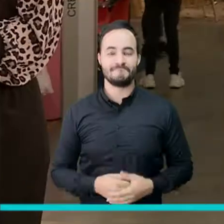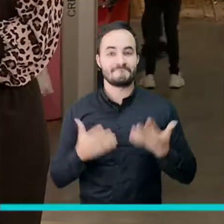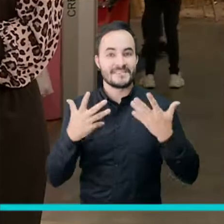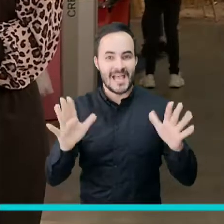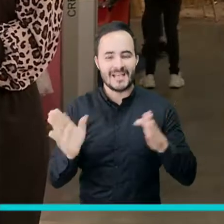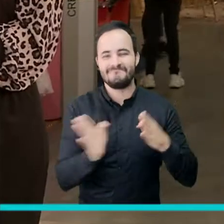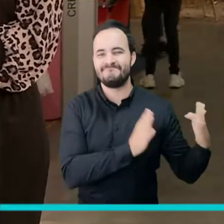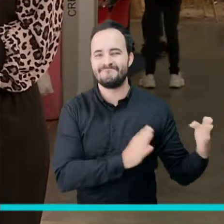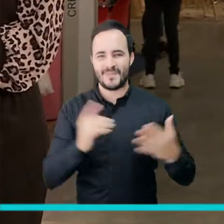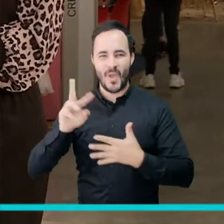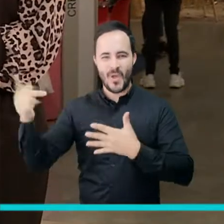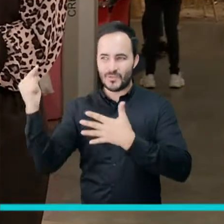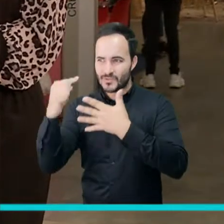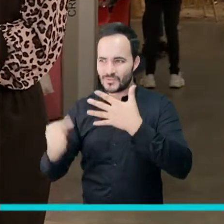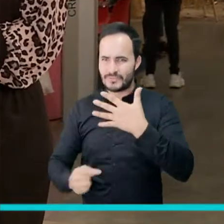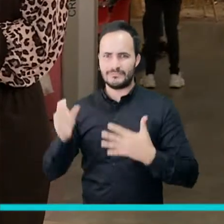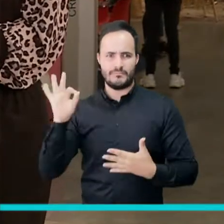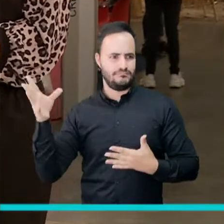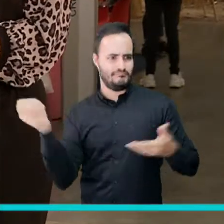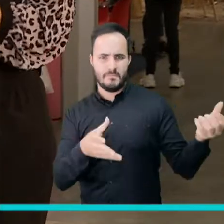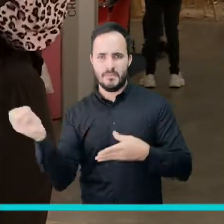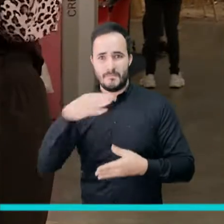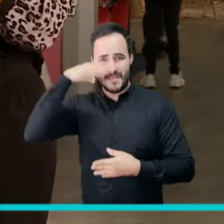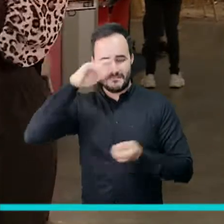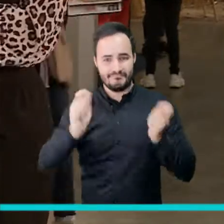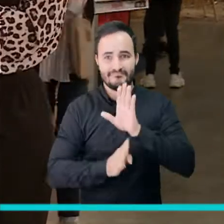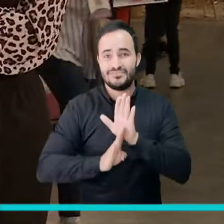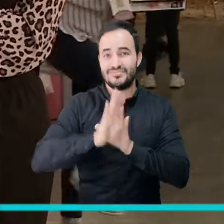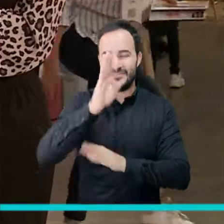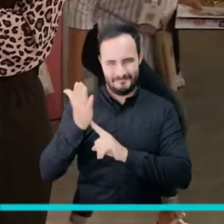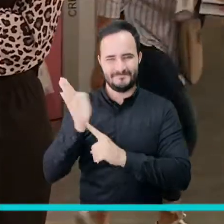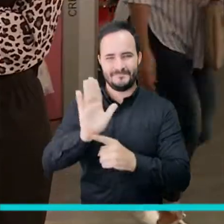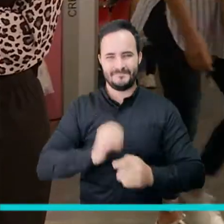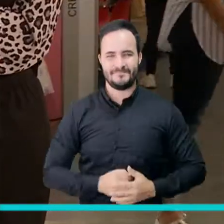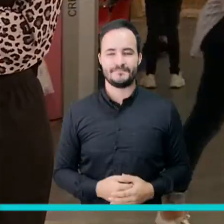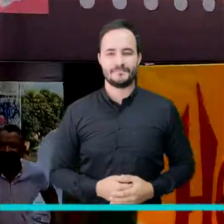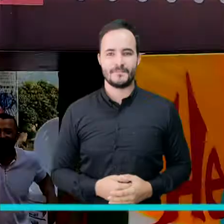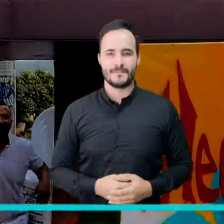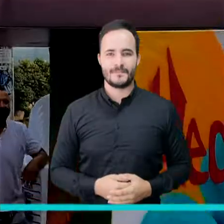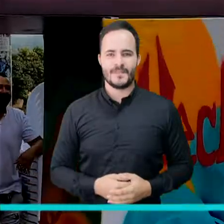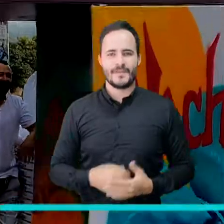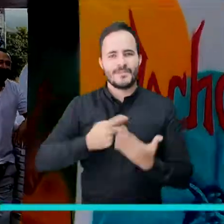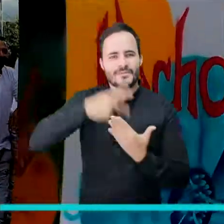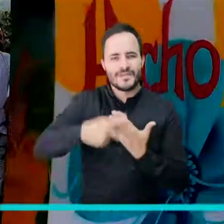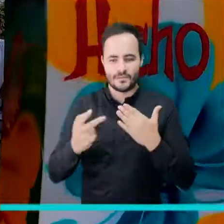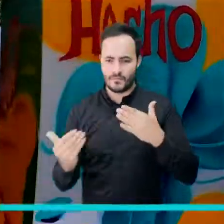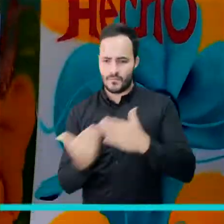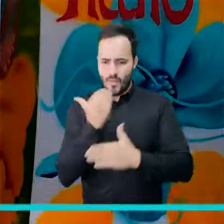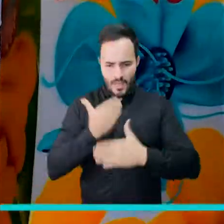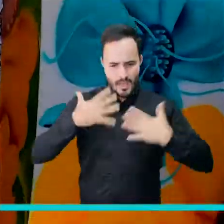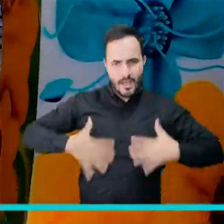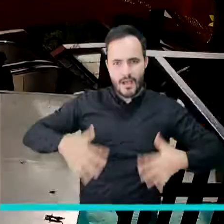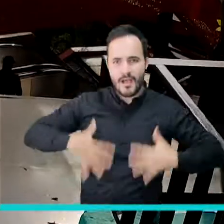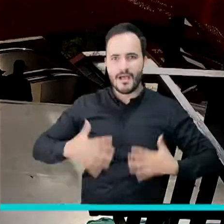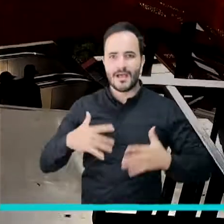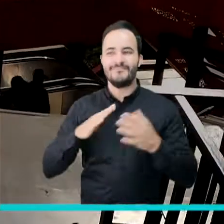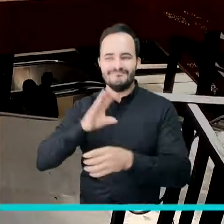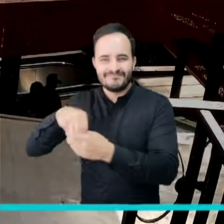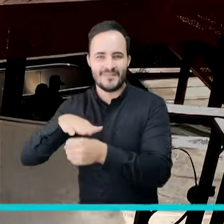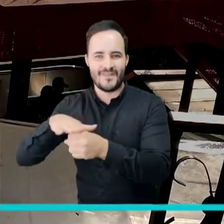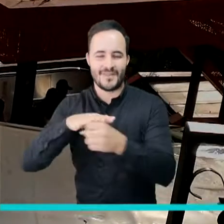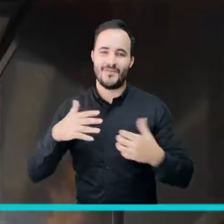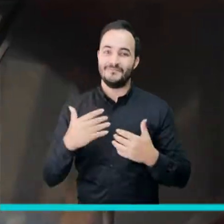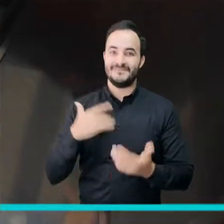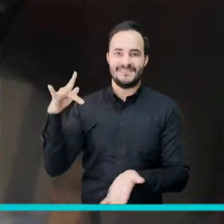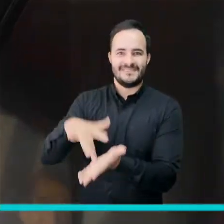Es tiempo de conocer otros hechos que están construyendo la Medellín Futuro. Moda al Barrio llega por primera vez